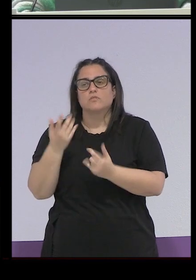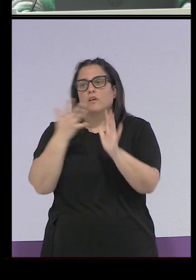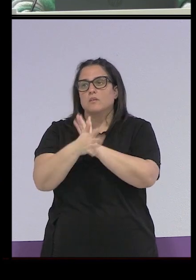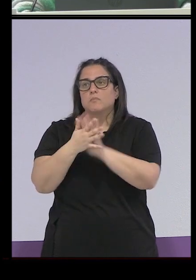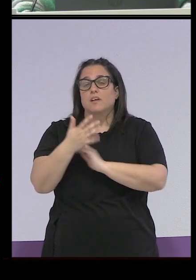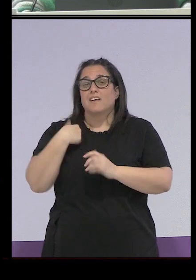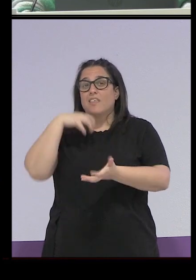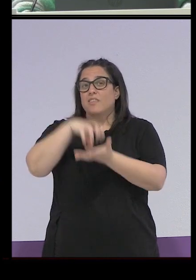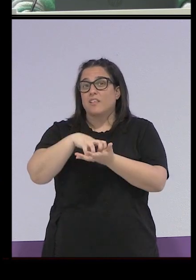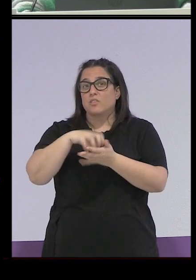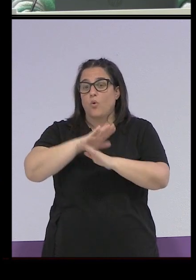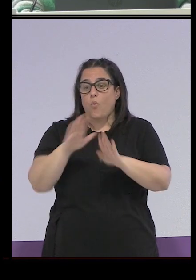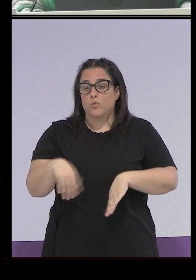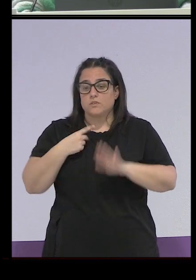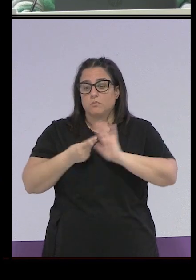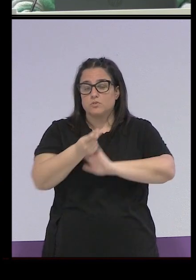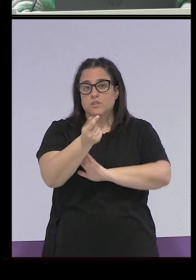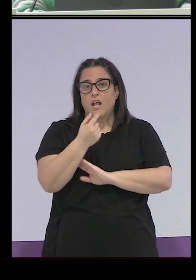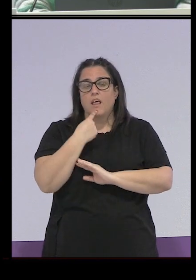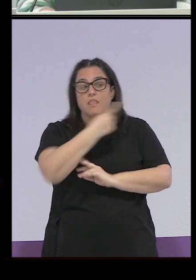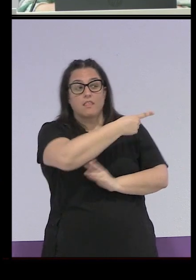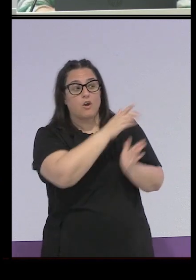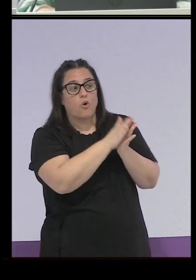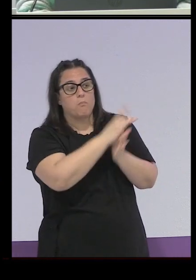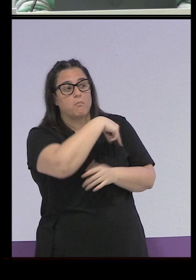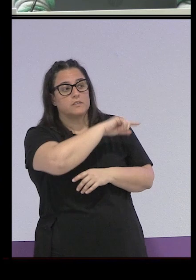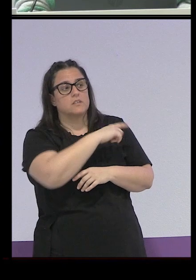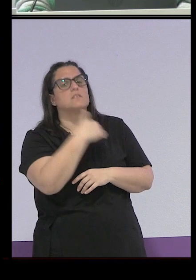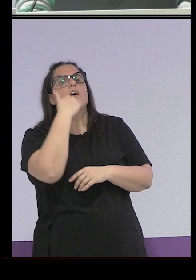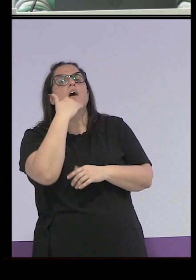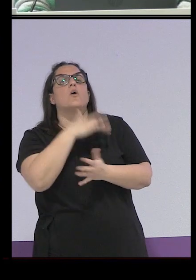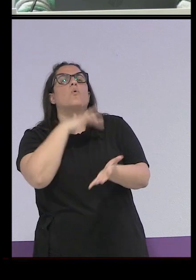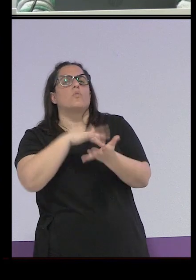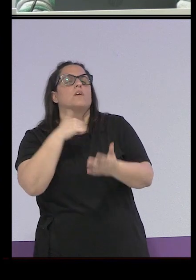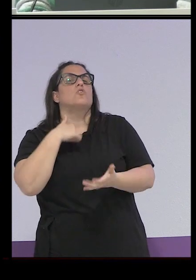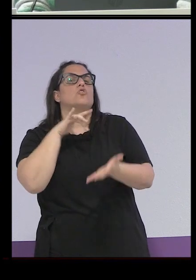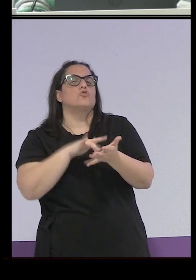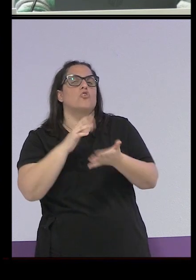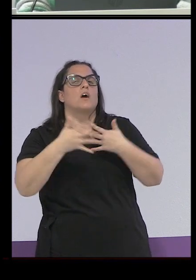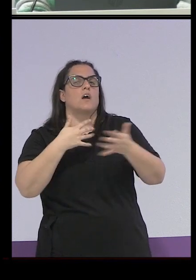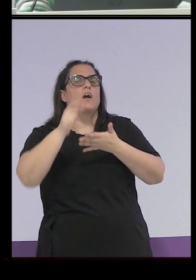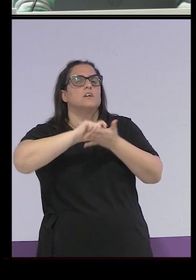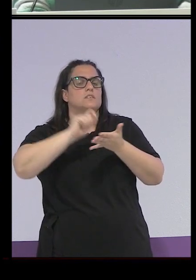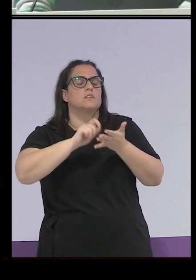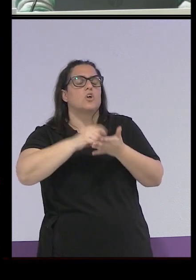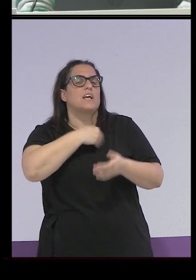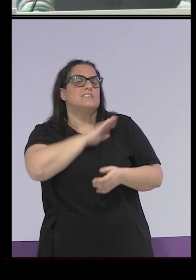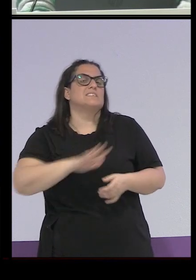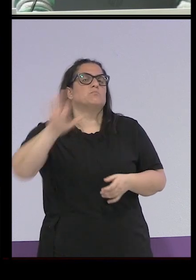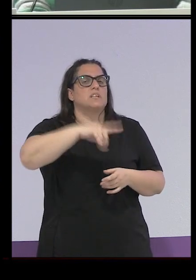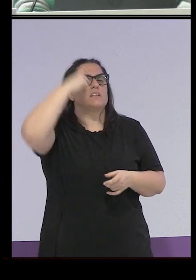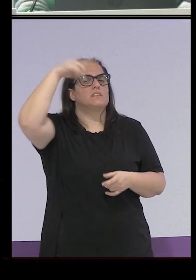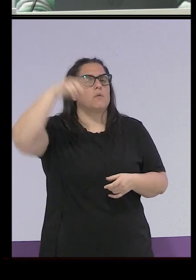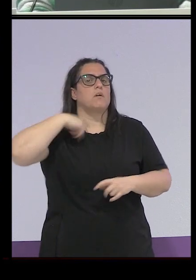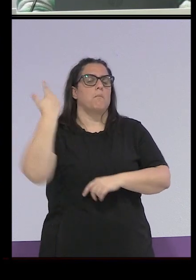salió del último centro del Patronato les dijo a sus compañeras algún día ser escritora y todo España sabrá lo que nos han hecho, ¿no? Y ha escrito